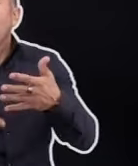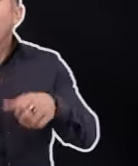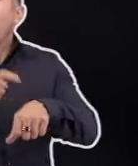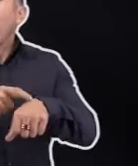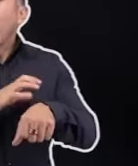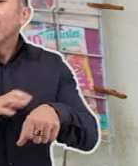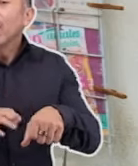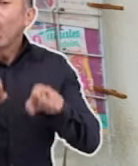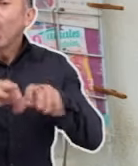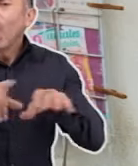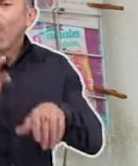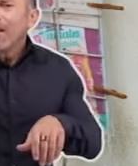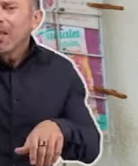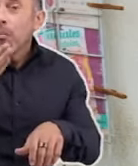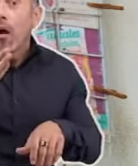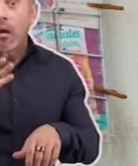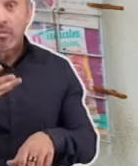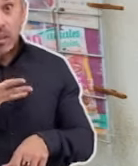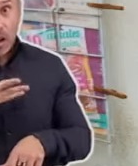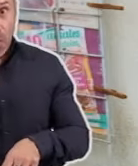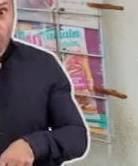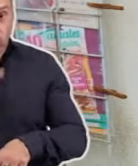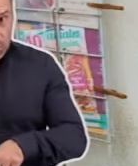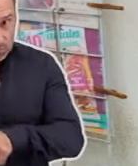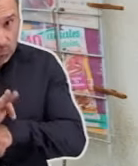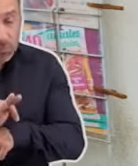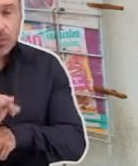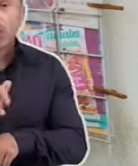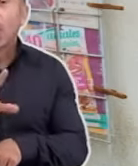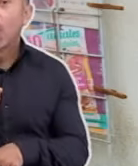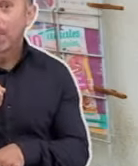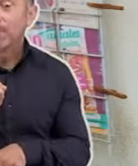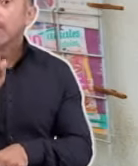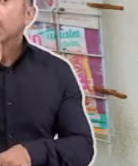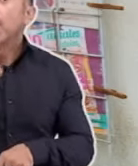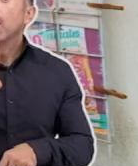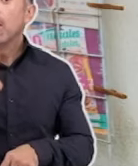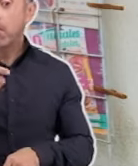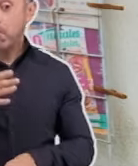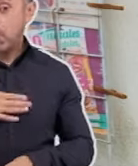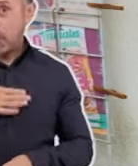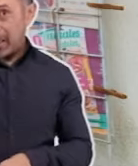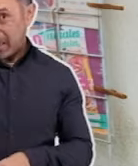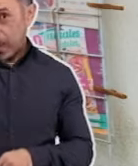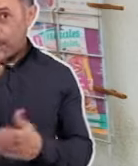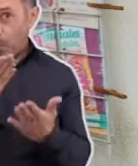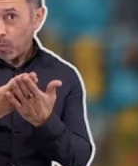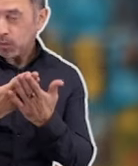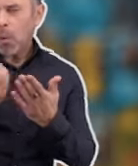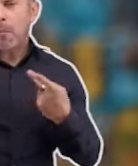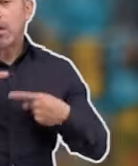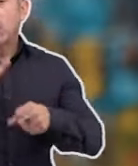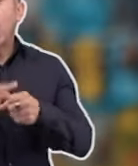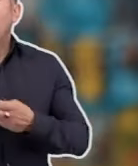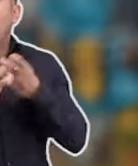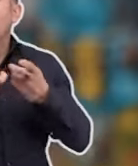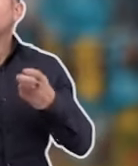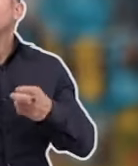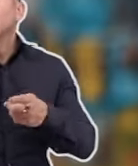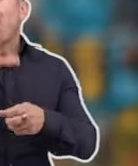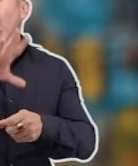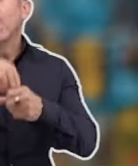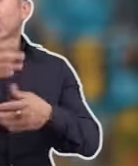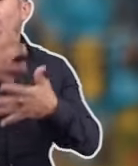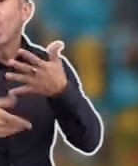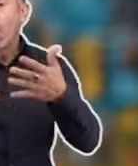presenta la información si incluye una perspectiva de género e incluso si se enfocan en sus propuestas o en temas personales infórmate porque